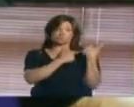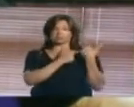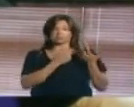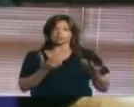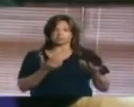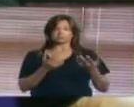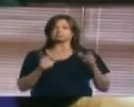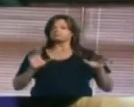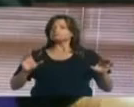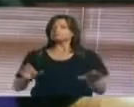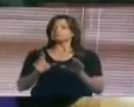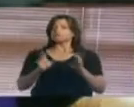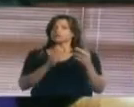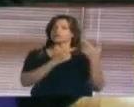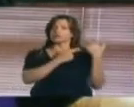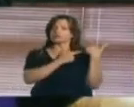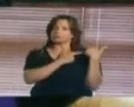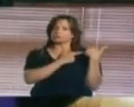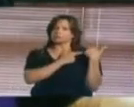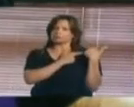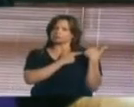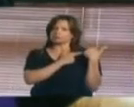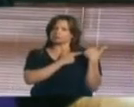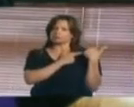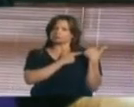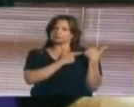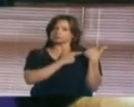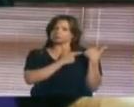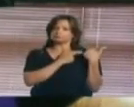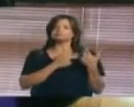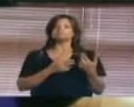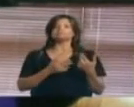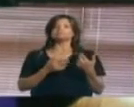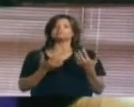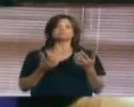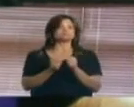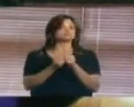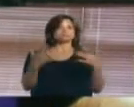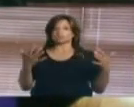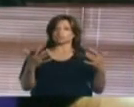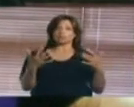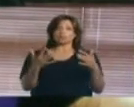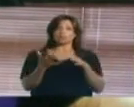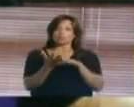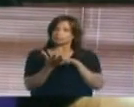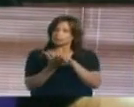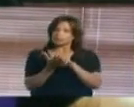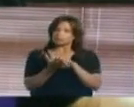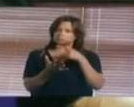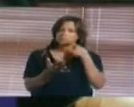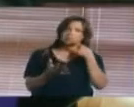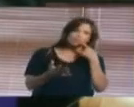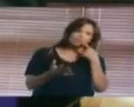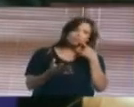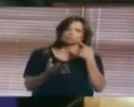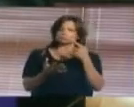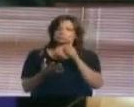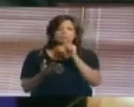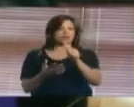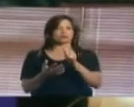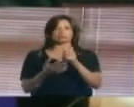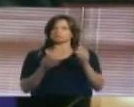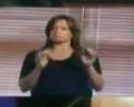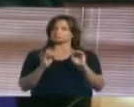actuando con responsabilidad y de coro, sin amilandarse, sin permitir